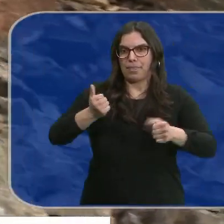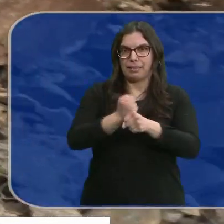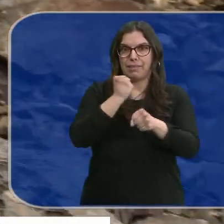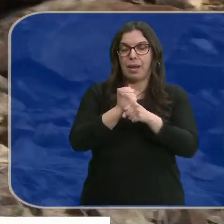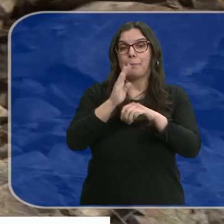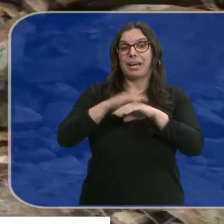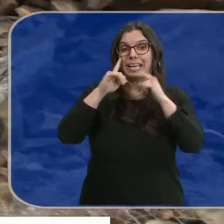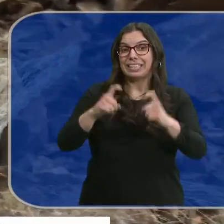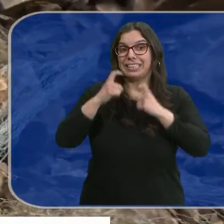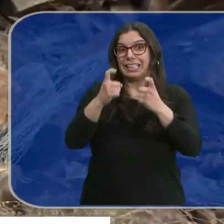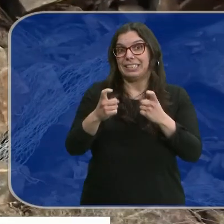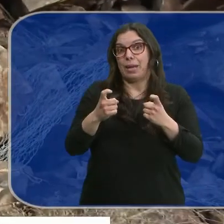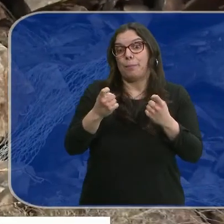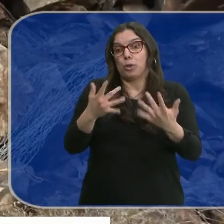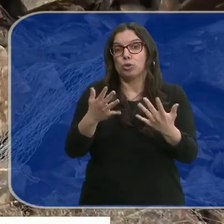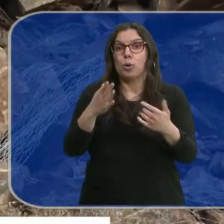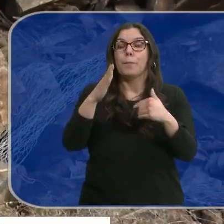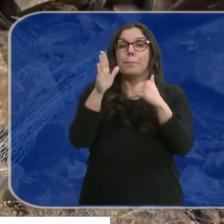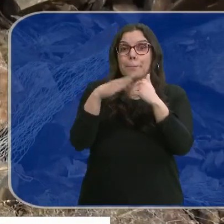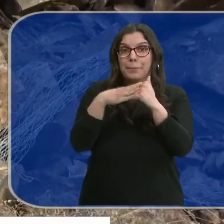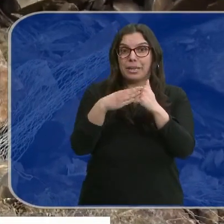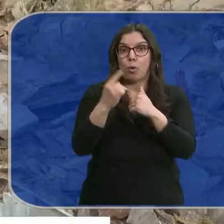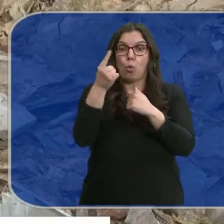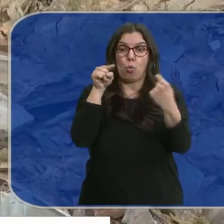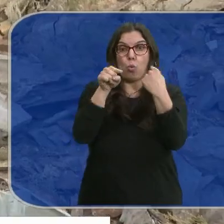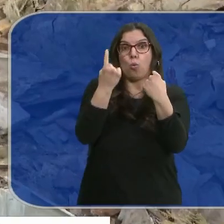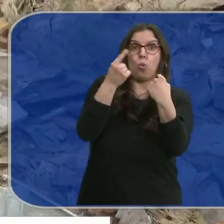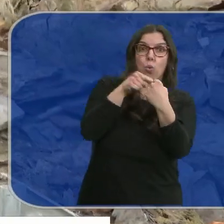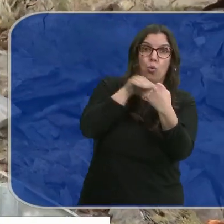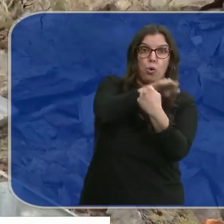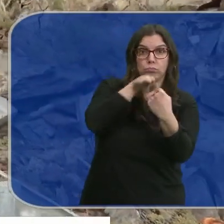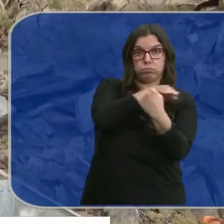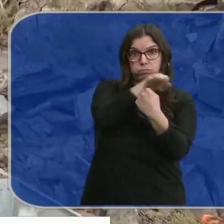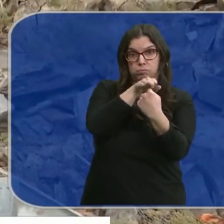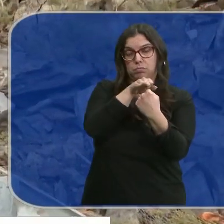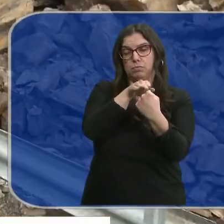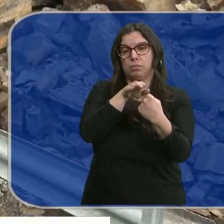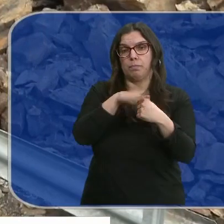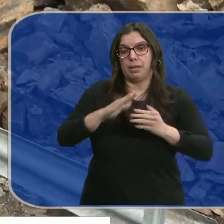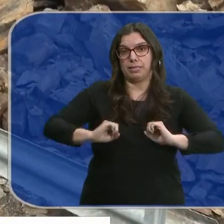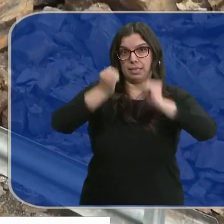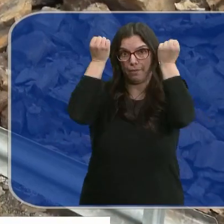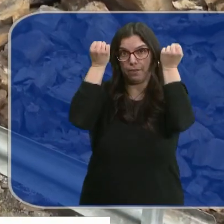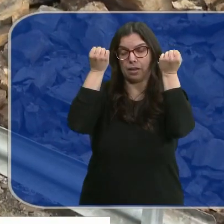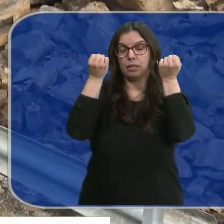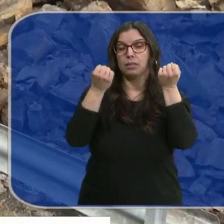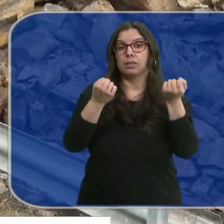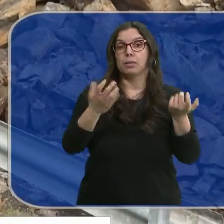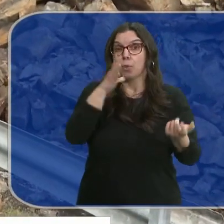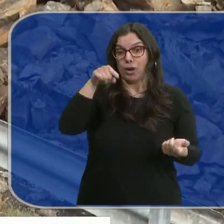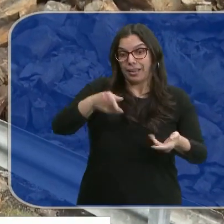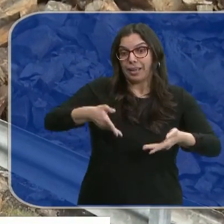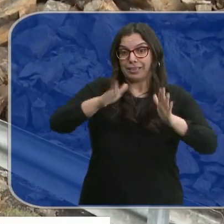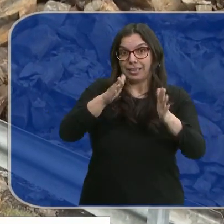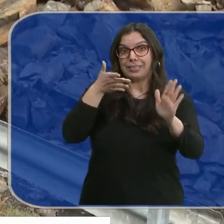recuperar cuanto antes, por lo menos, la circulación en uno de los dos carriles de esta carretera, que, como